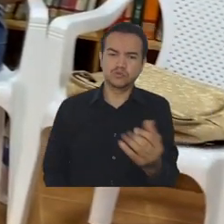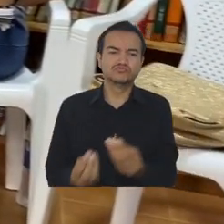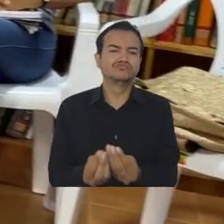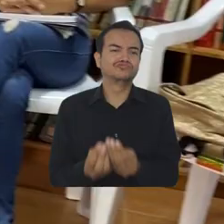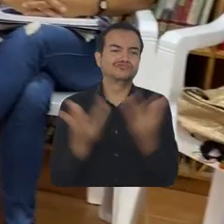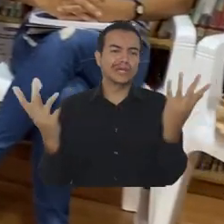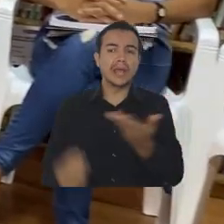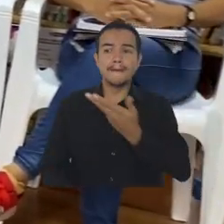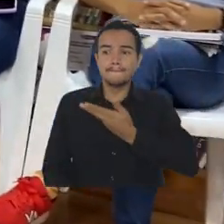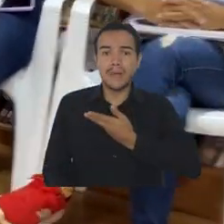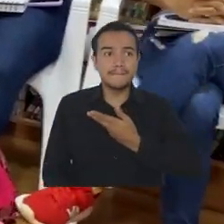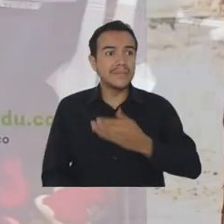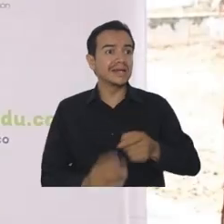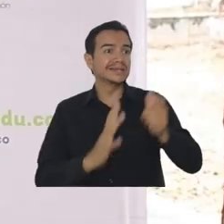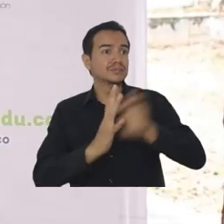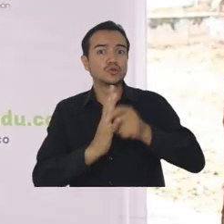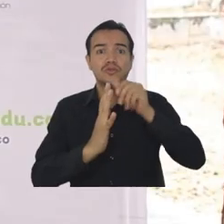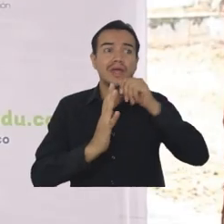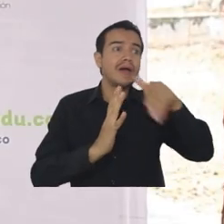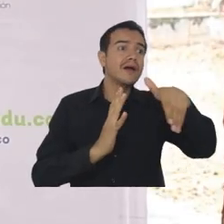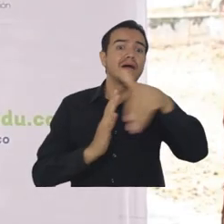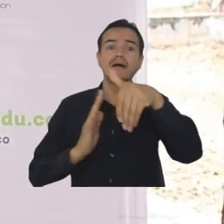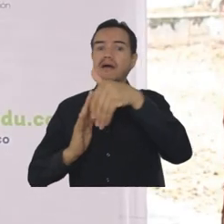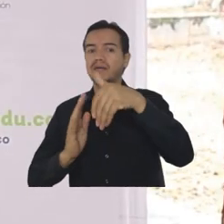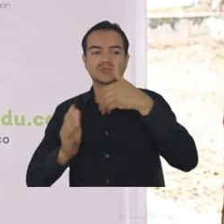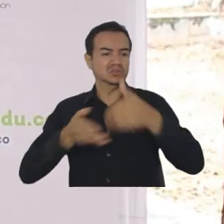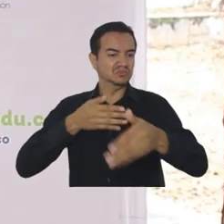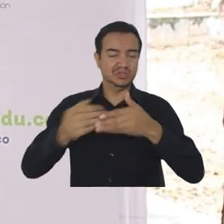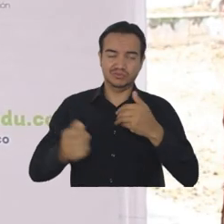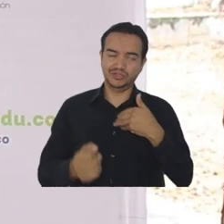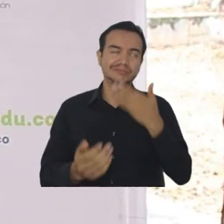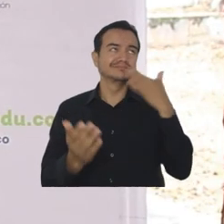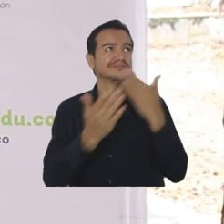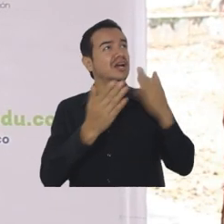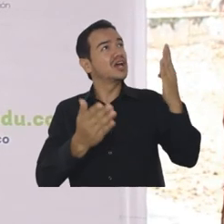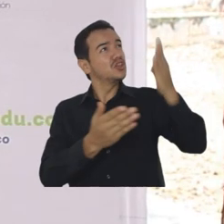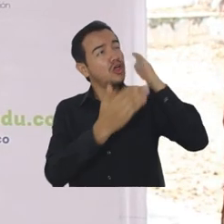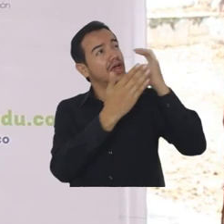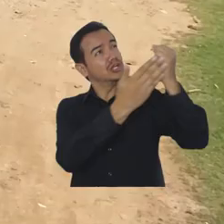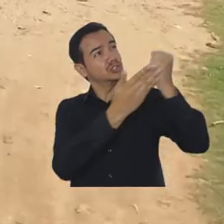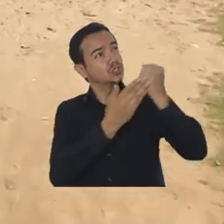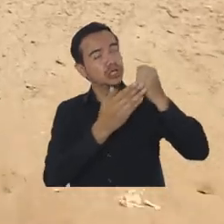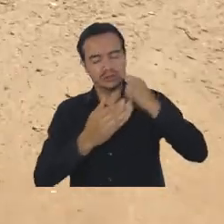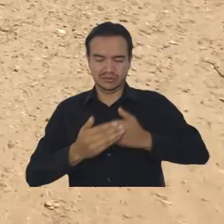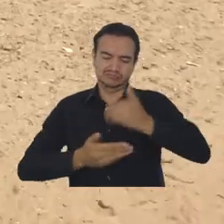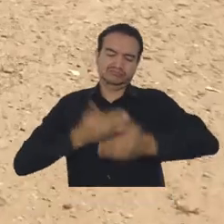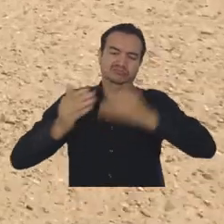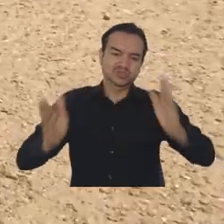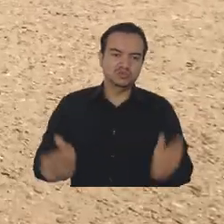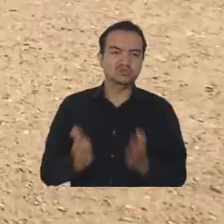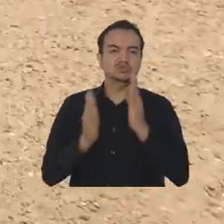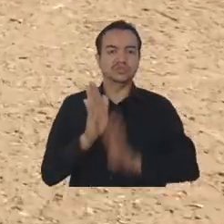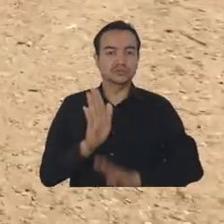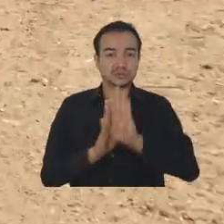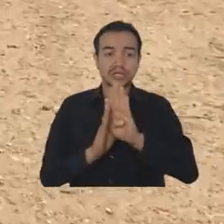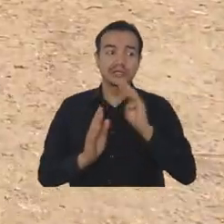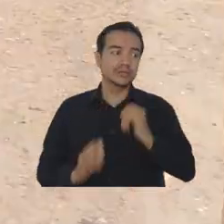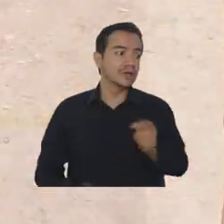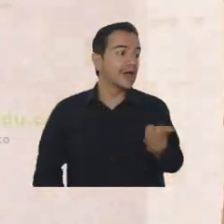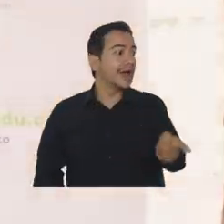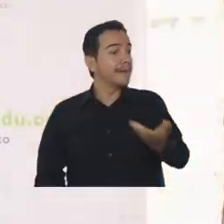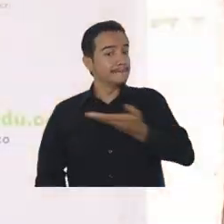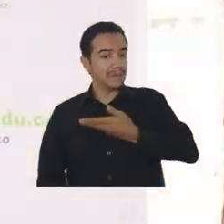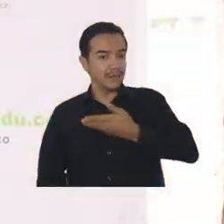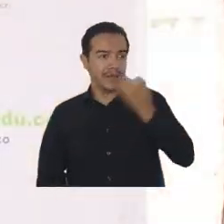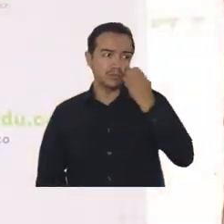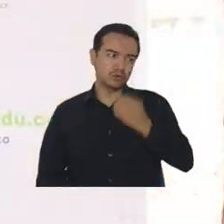madres solteras, pero bueno, la gloria sea para Dios, hemos sabido sobrellevar la vida. Dejaba a mis hijos al poder de mi